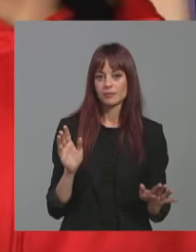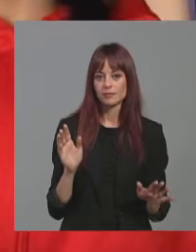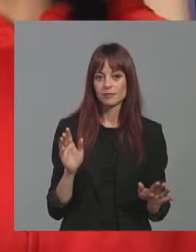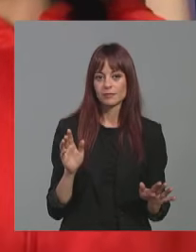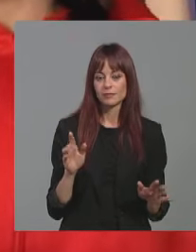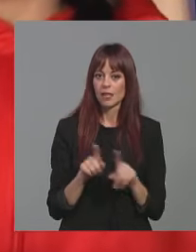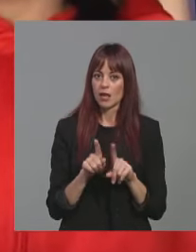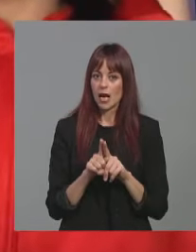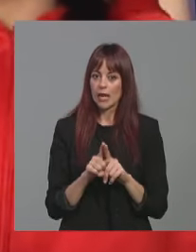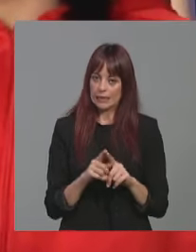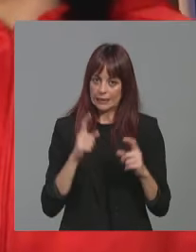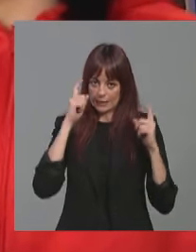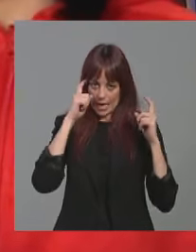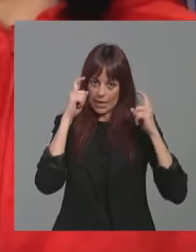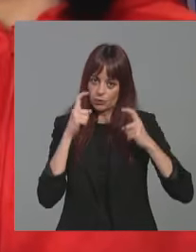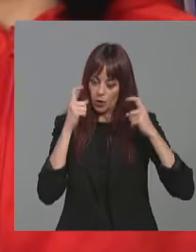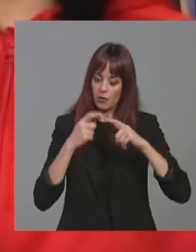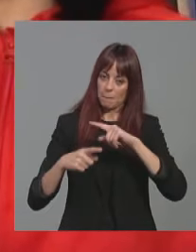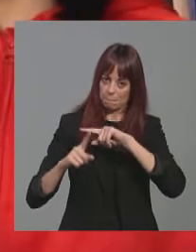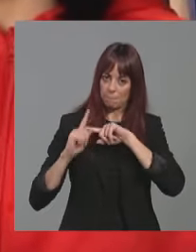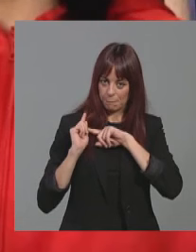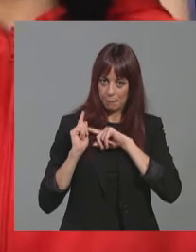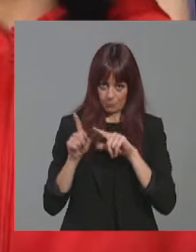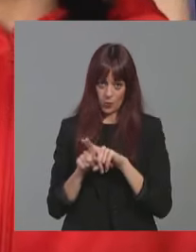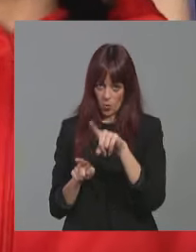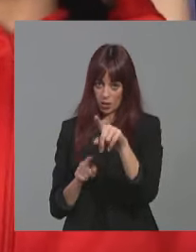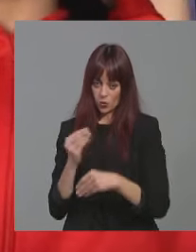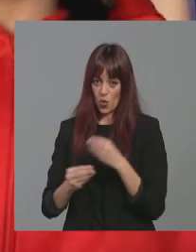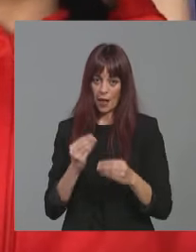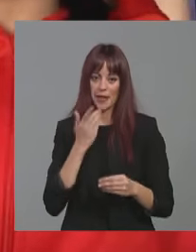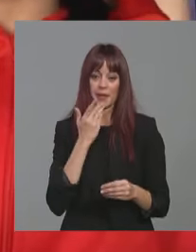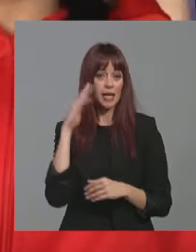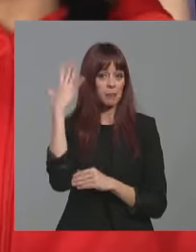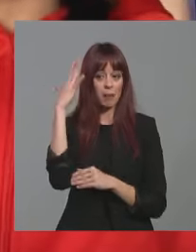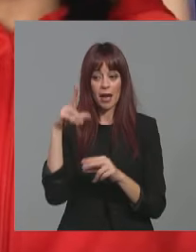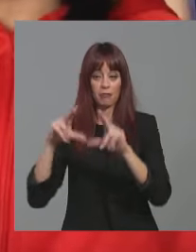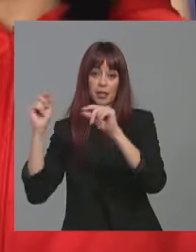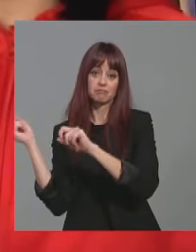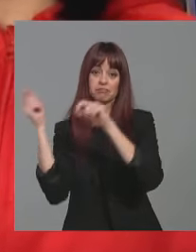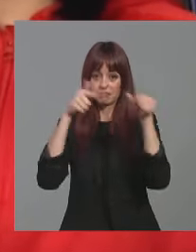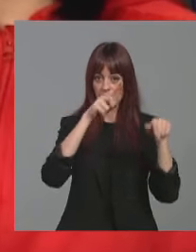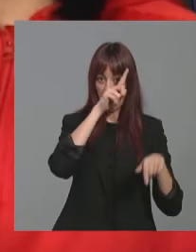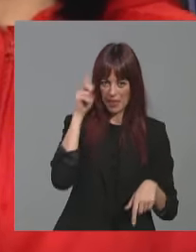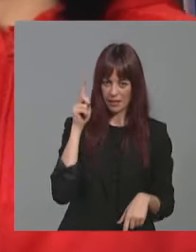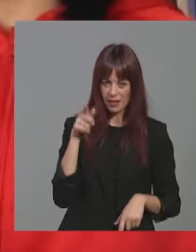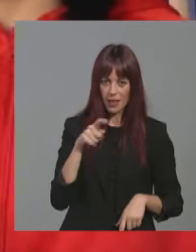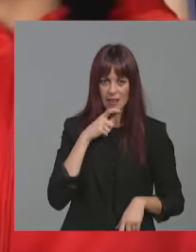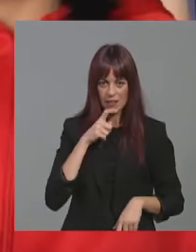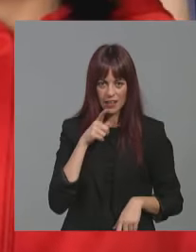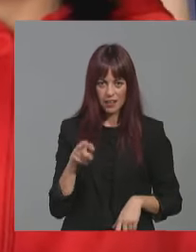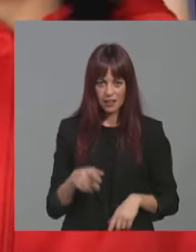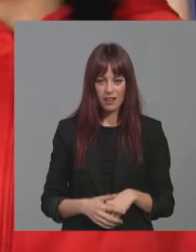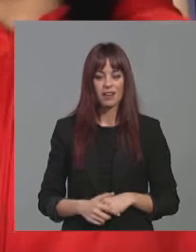algún tipo de sacrificio, como quizá el que tú has tenido que hacer para dejar el palmar y trasladarte a Madrid. ¿Ha sido difícil para ti?